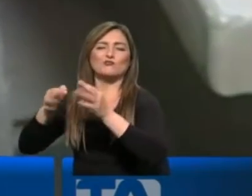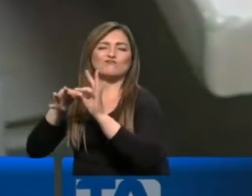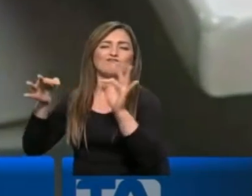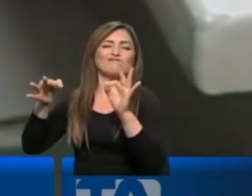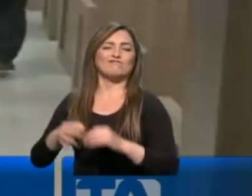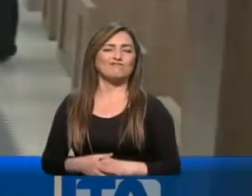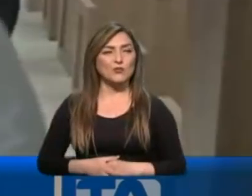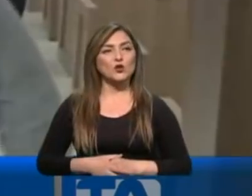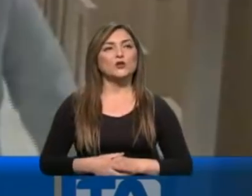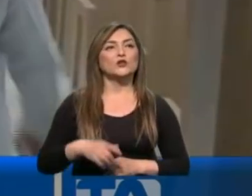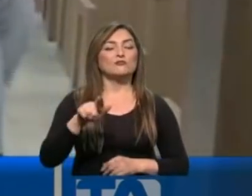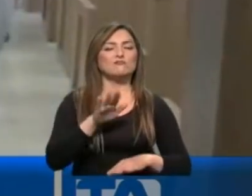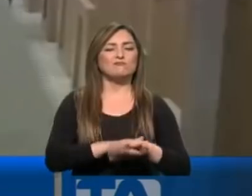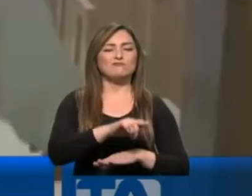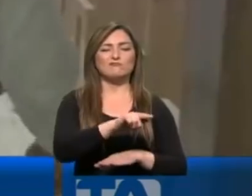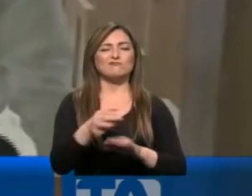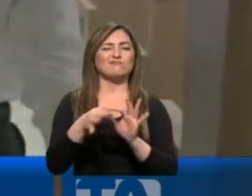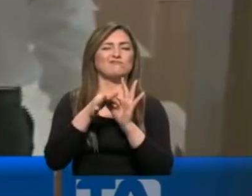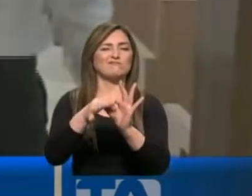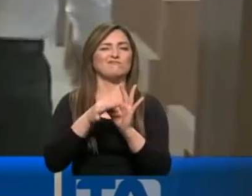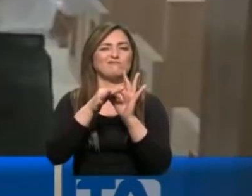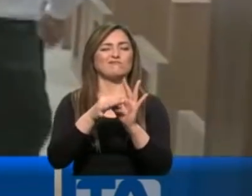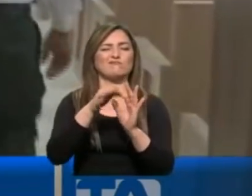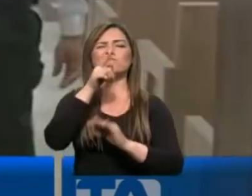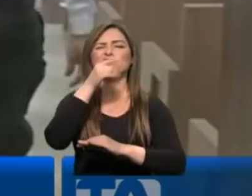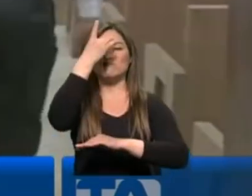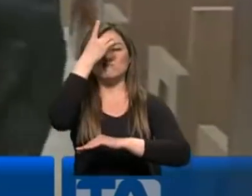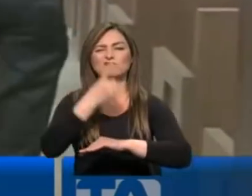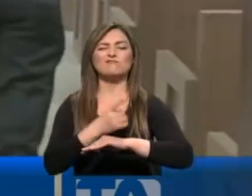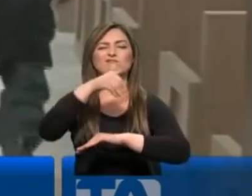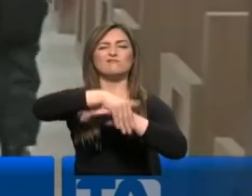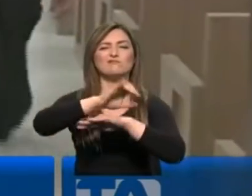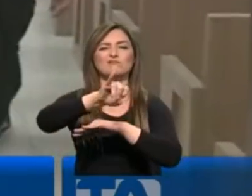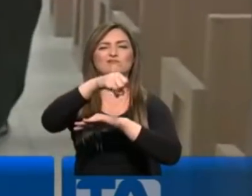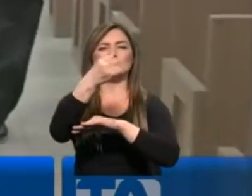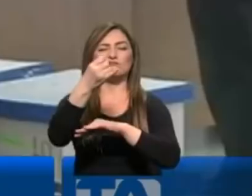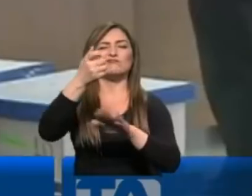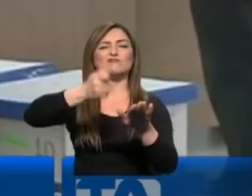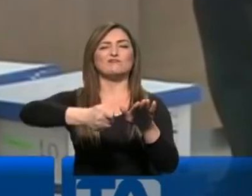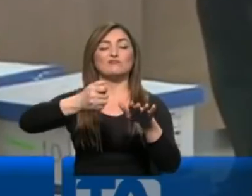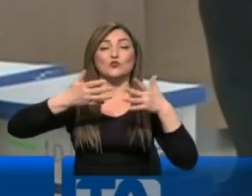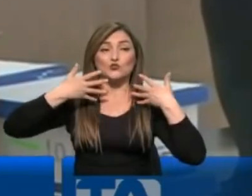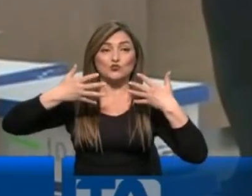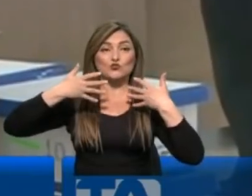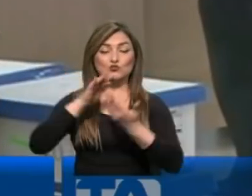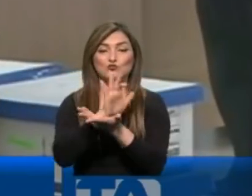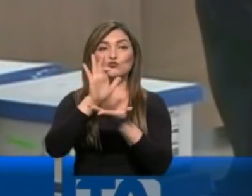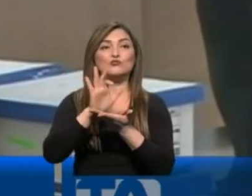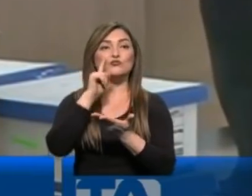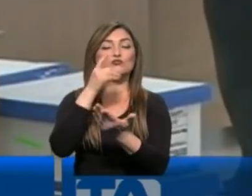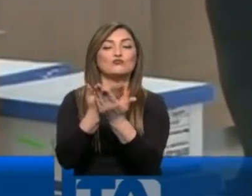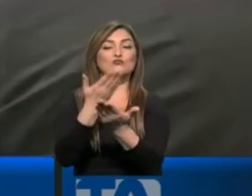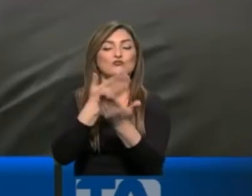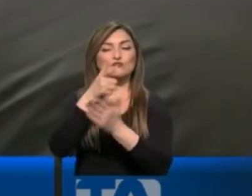respectivamente. Así lo decidió la tarde de este jueves por voto de mayoría a un tribunal de Guayaquil. A través de testimonios y